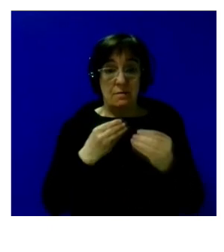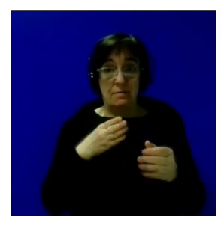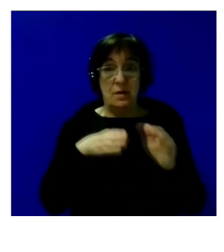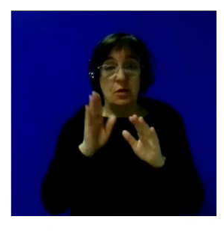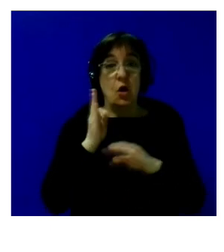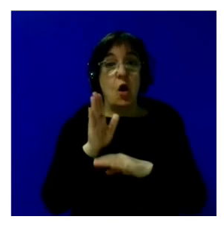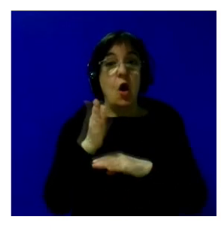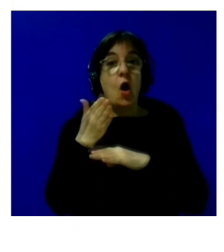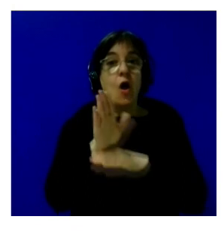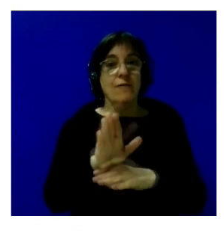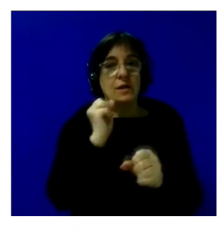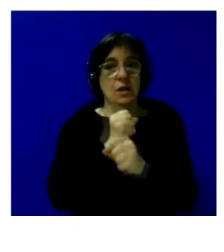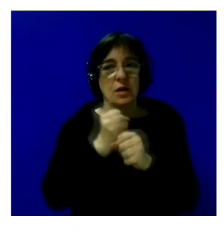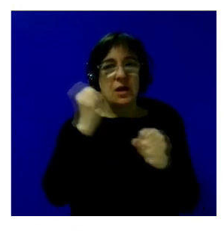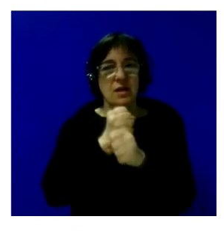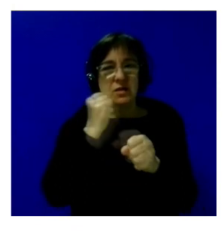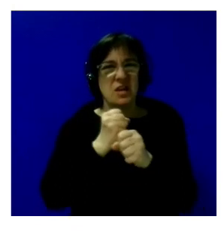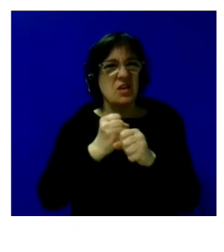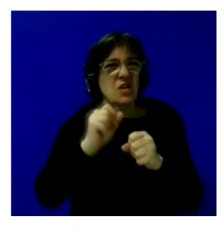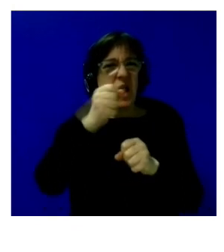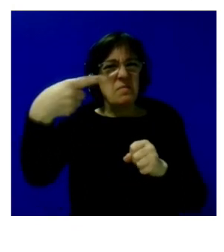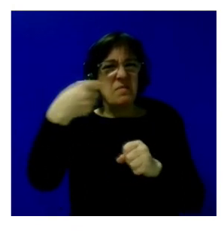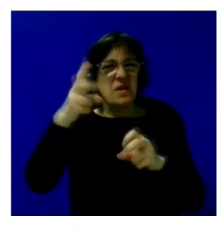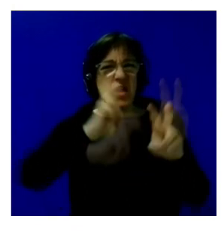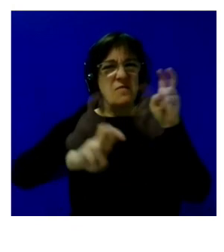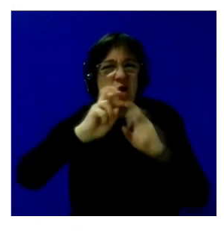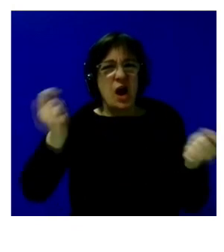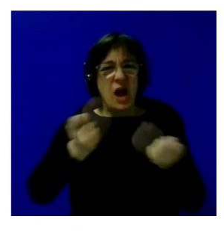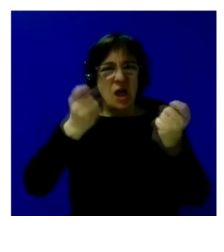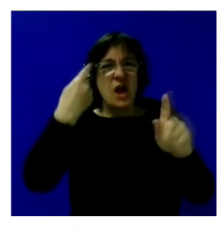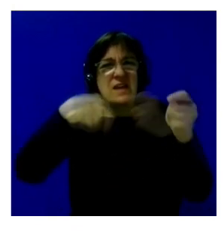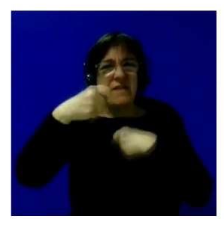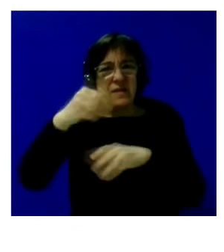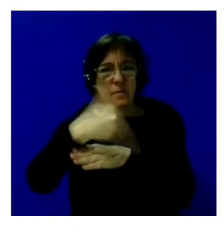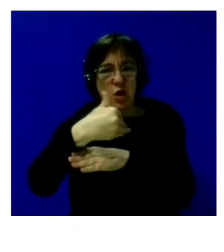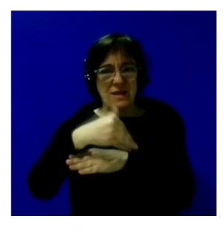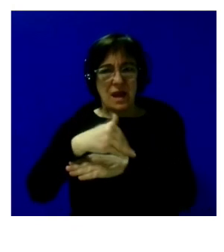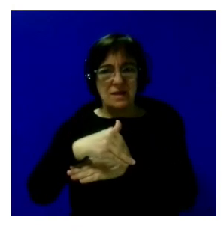una oferta de empleo trabajaba en una inmobiliaria buscando anuncios de se vende por las calles